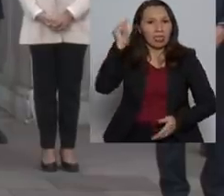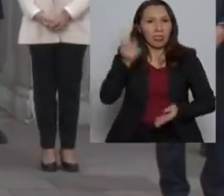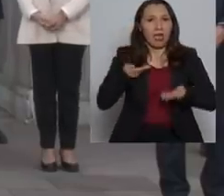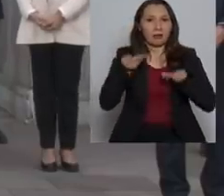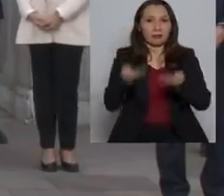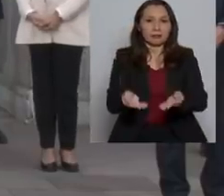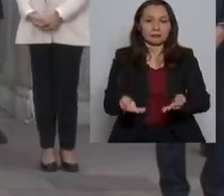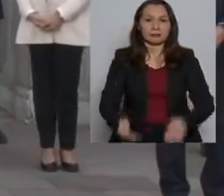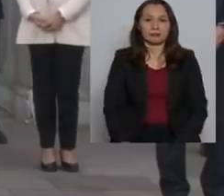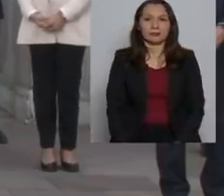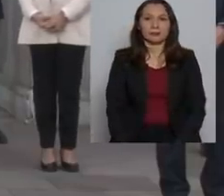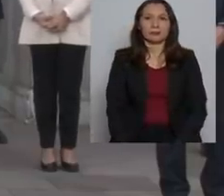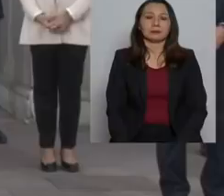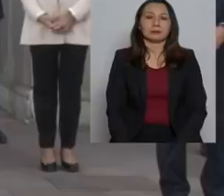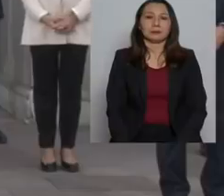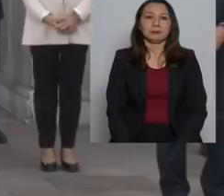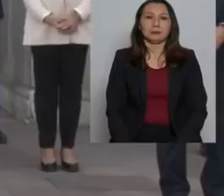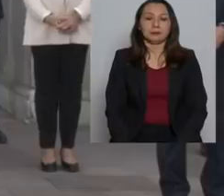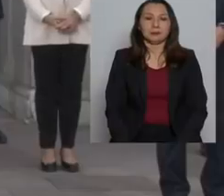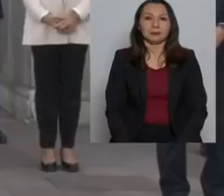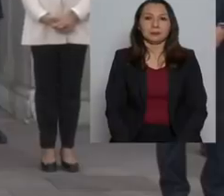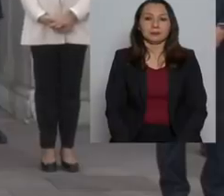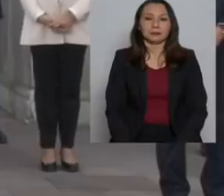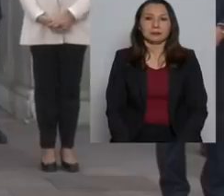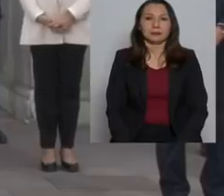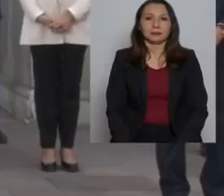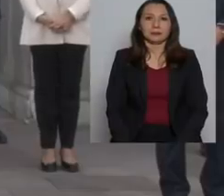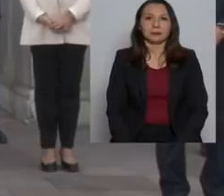Gracias. presidente. Gracias.